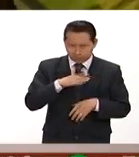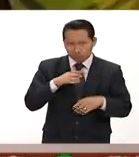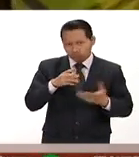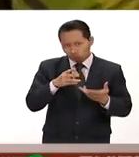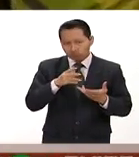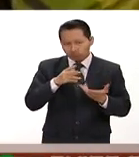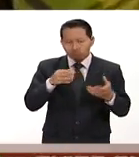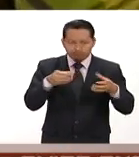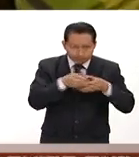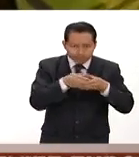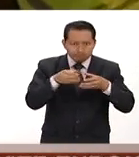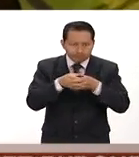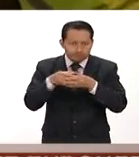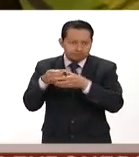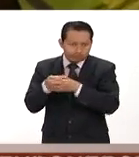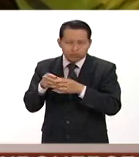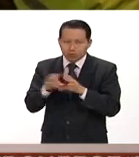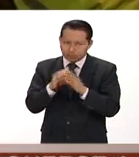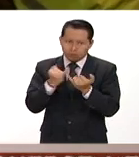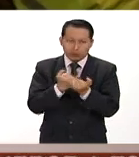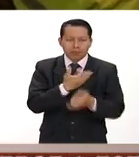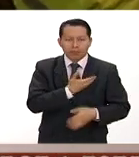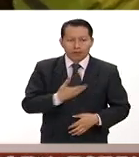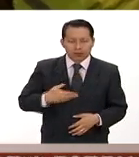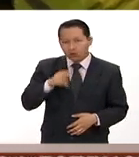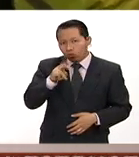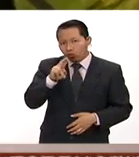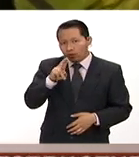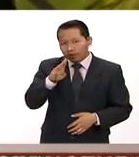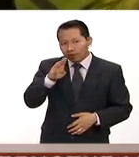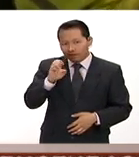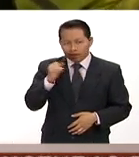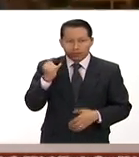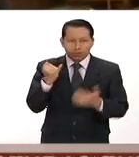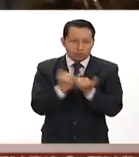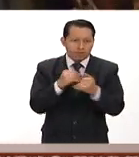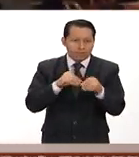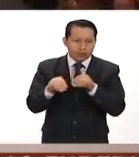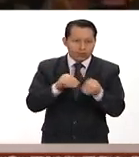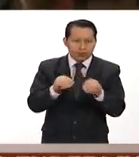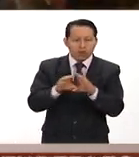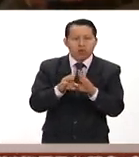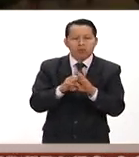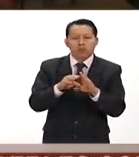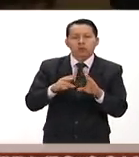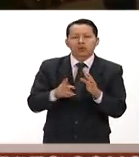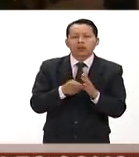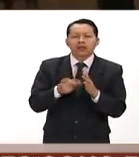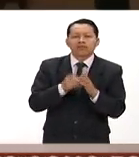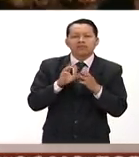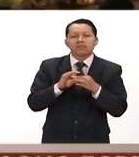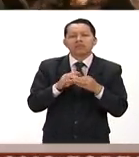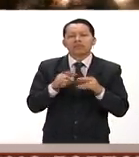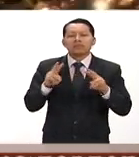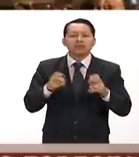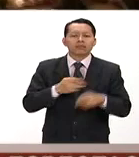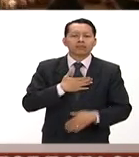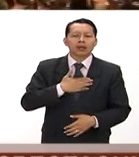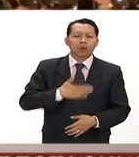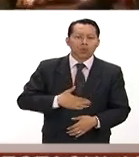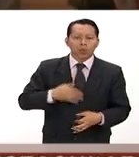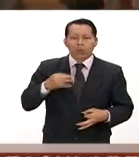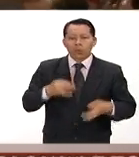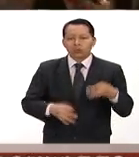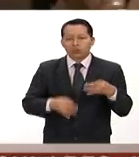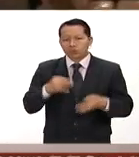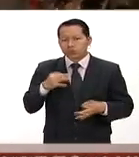posición del presidente Uribe y su movimiento de replantear la parte de justicia la